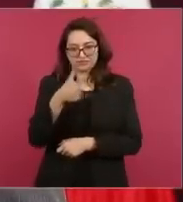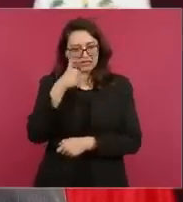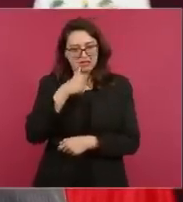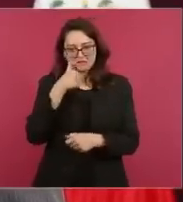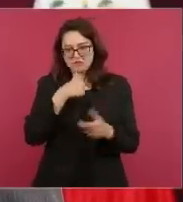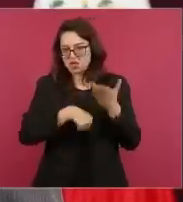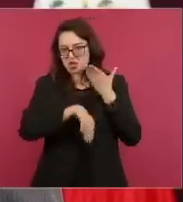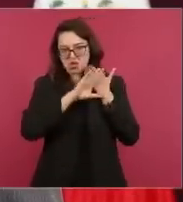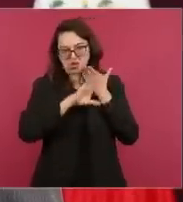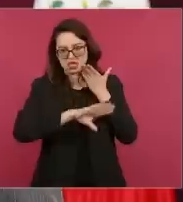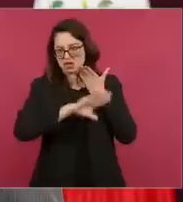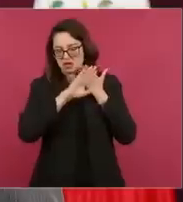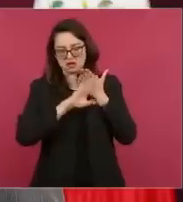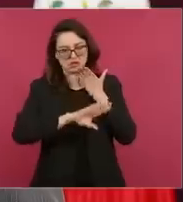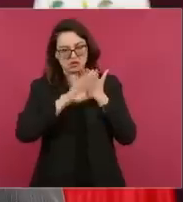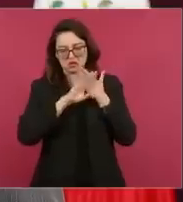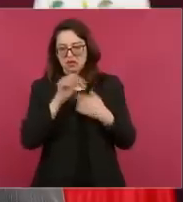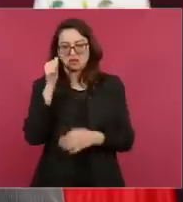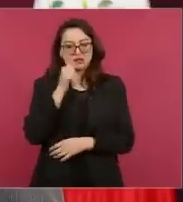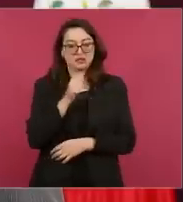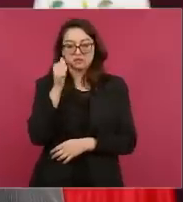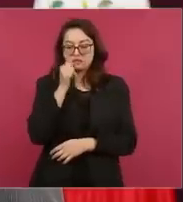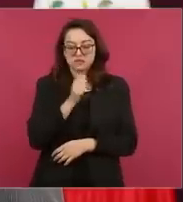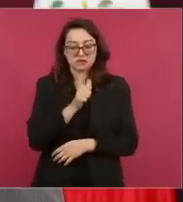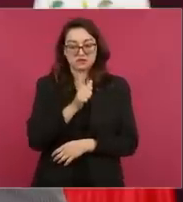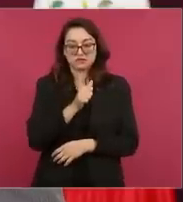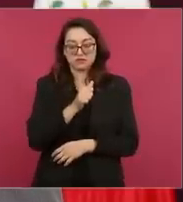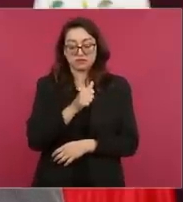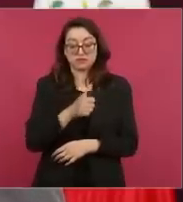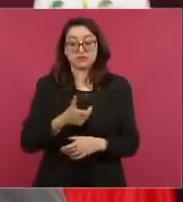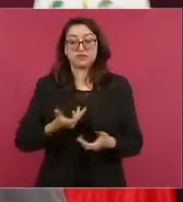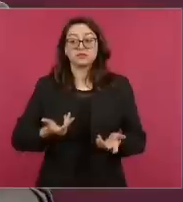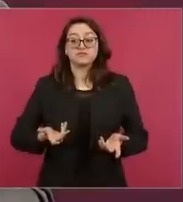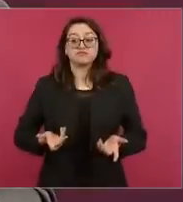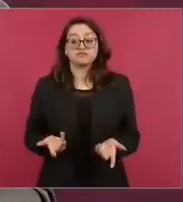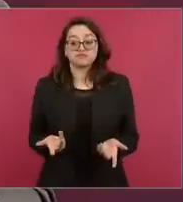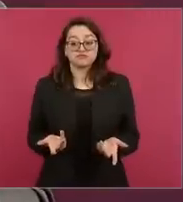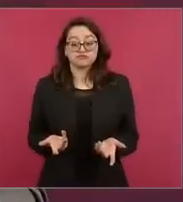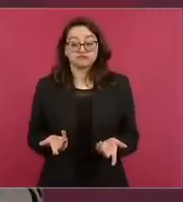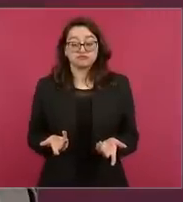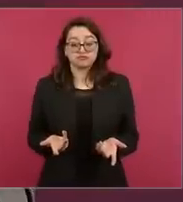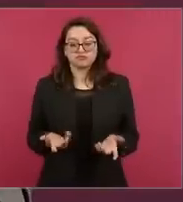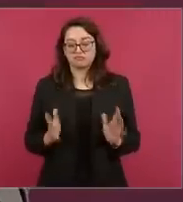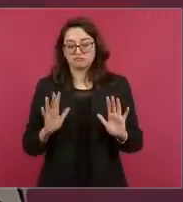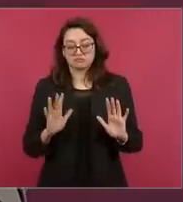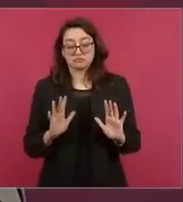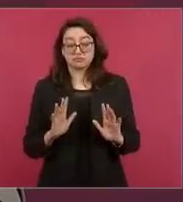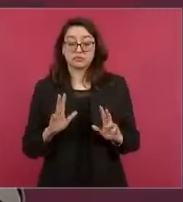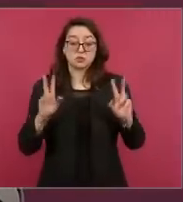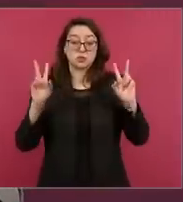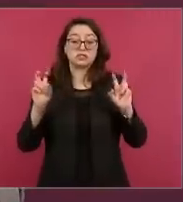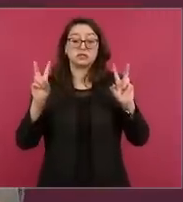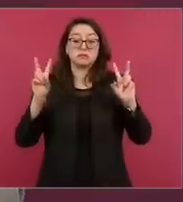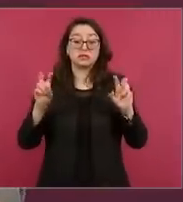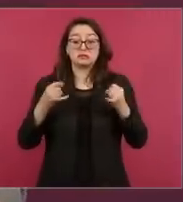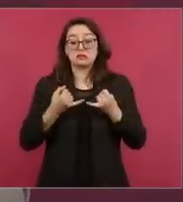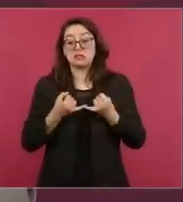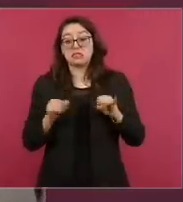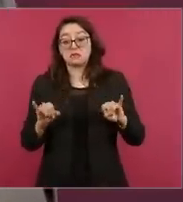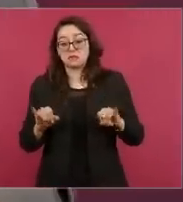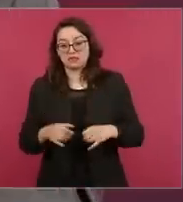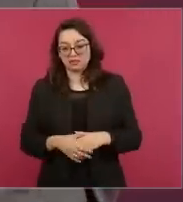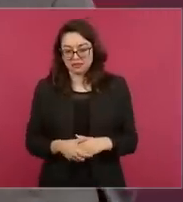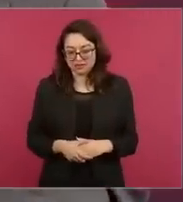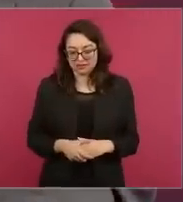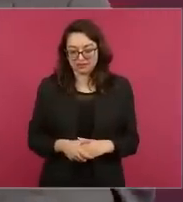nosotros, independiente, independiente, entre